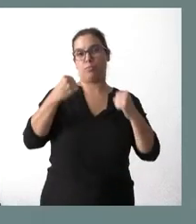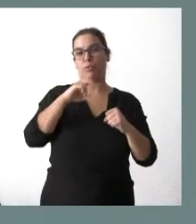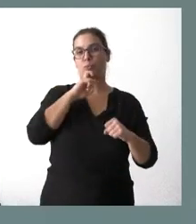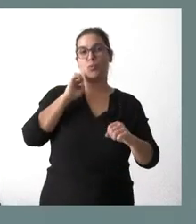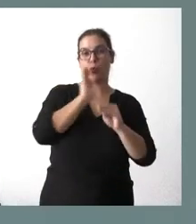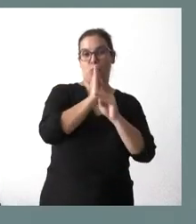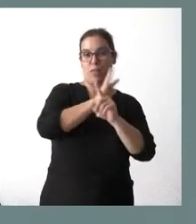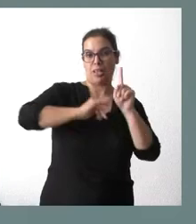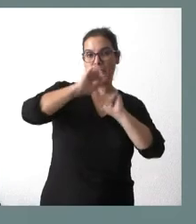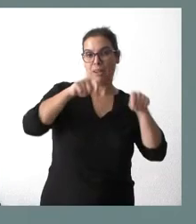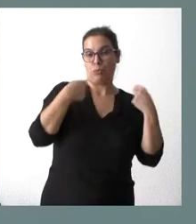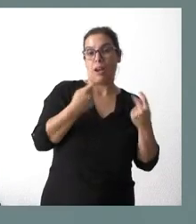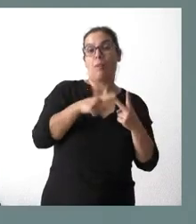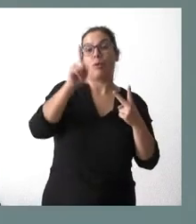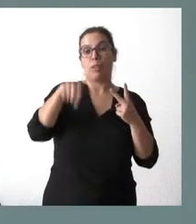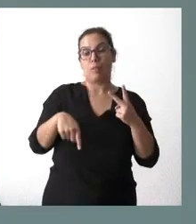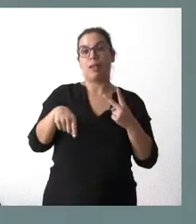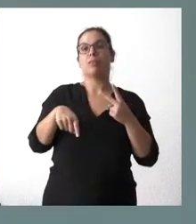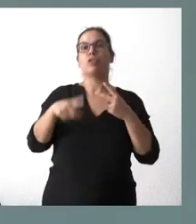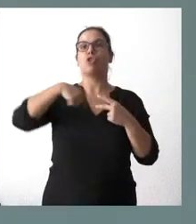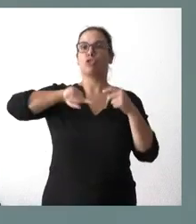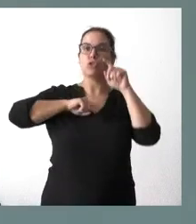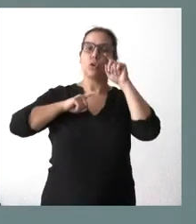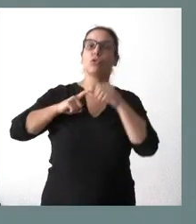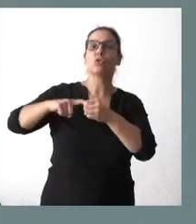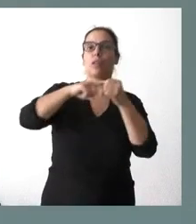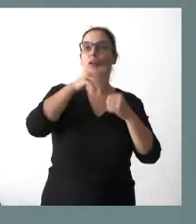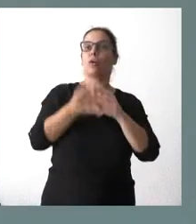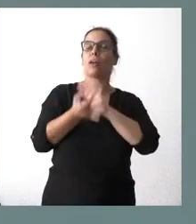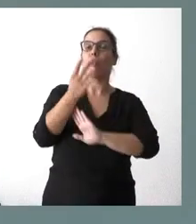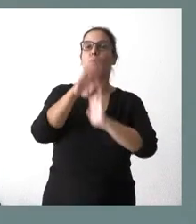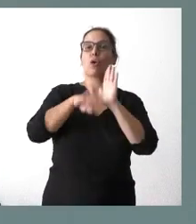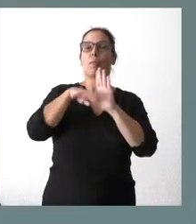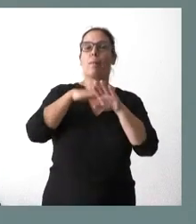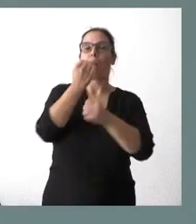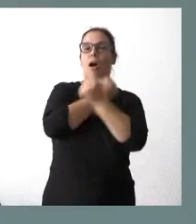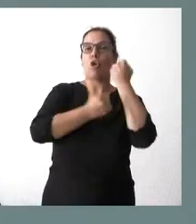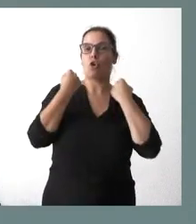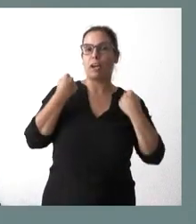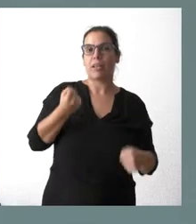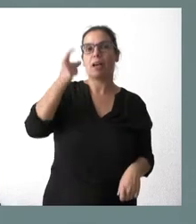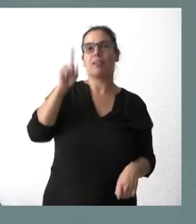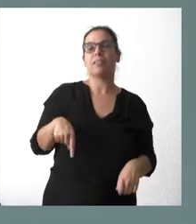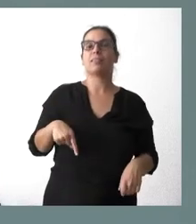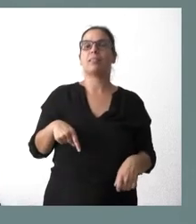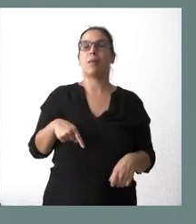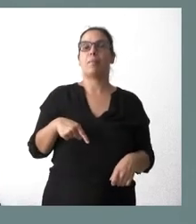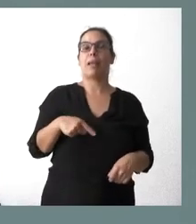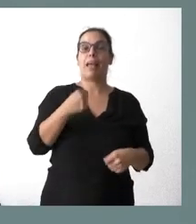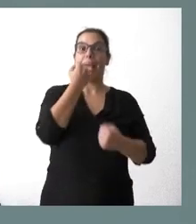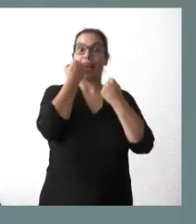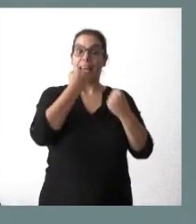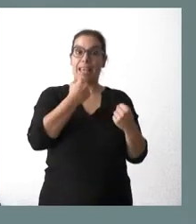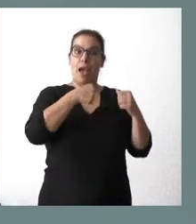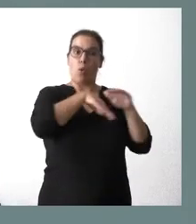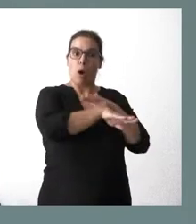solidarios porque hemos puesto en marcha programas de ahorro energético y también de acumulación de esta energía en